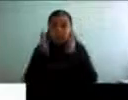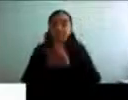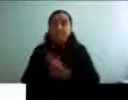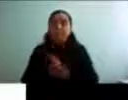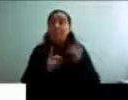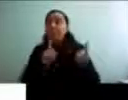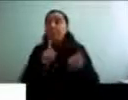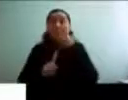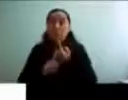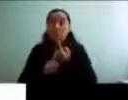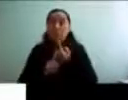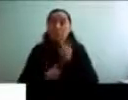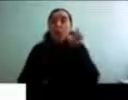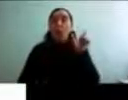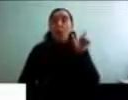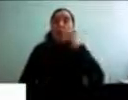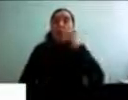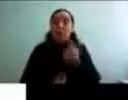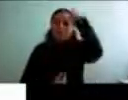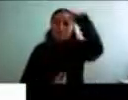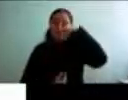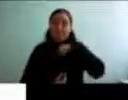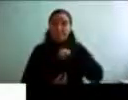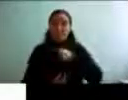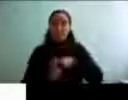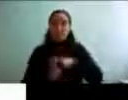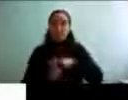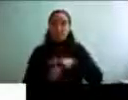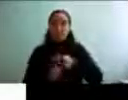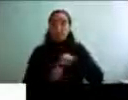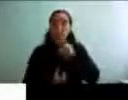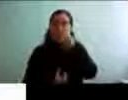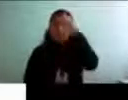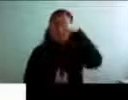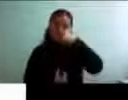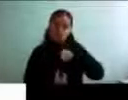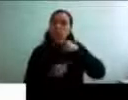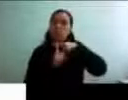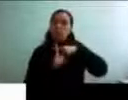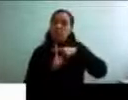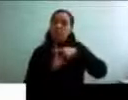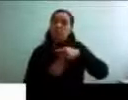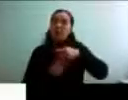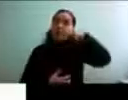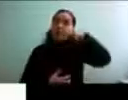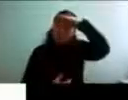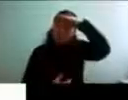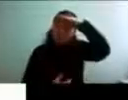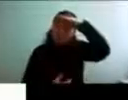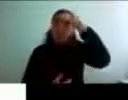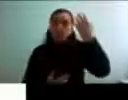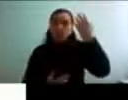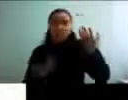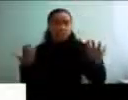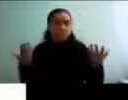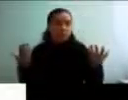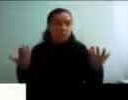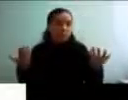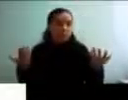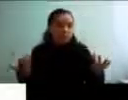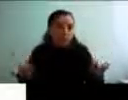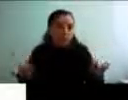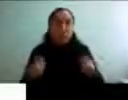autoconcepto más bien positivo de nosotros mismos. Eso te da confianza, eso te da la